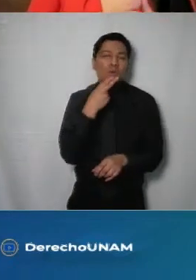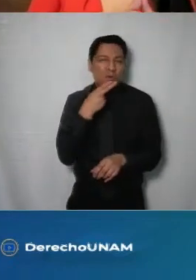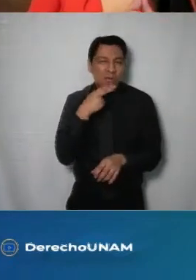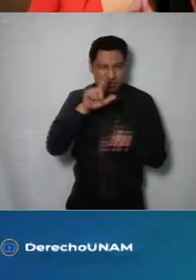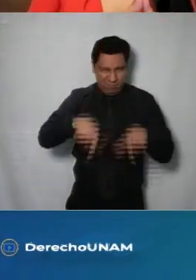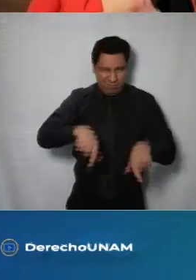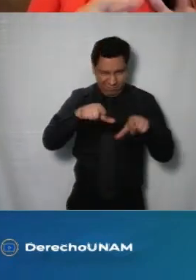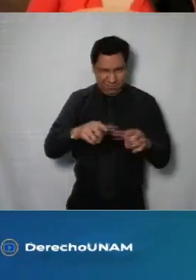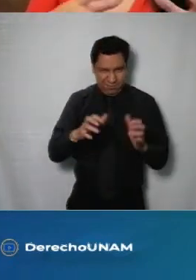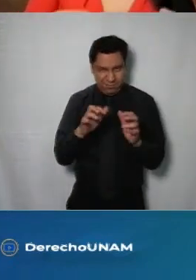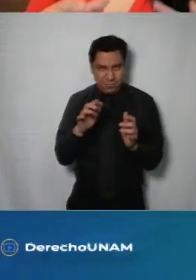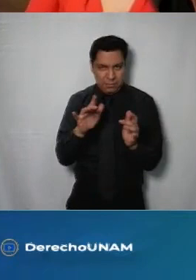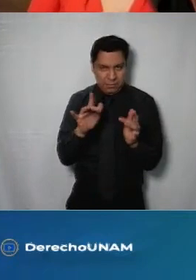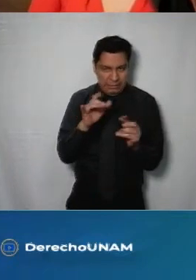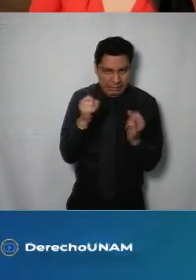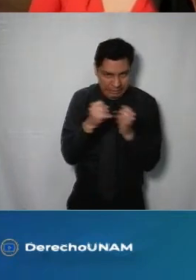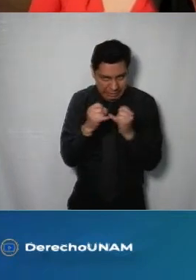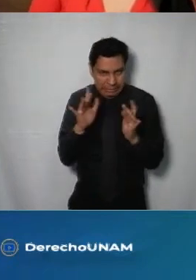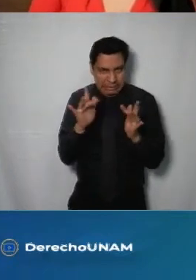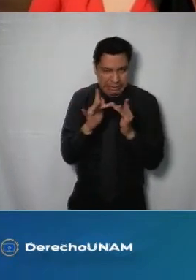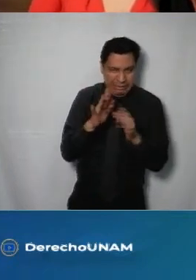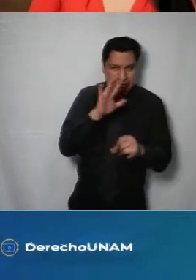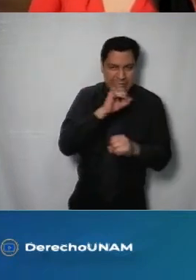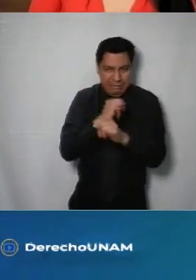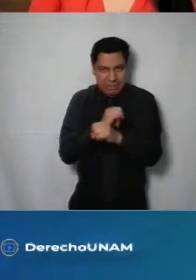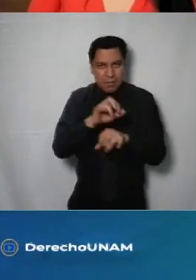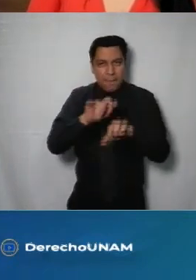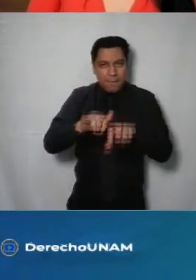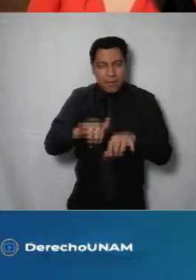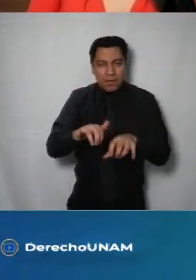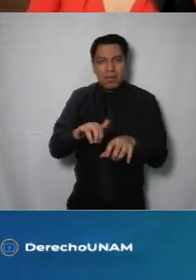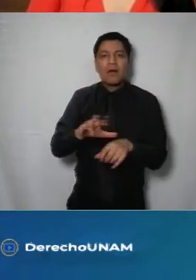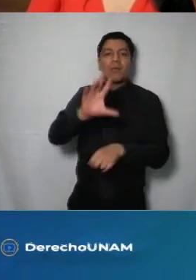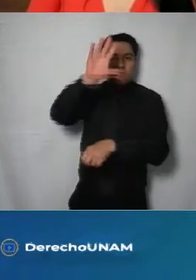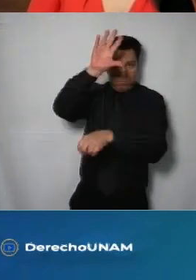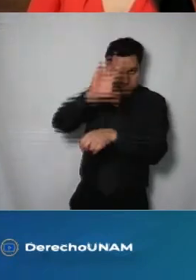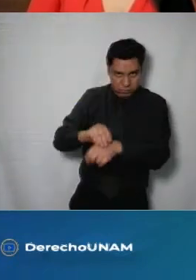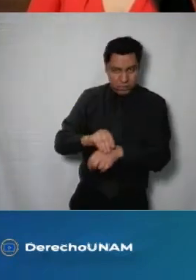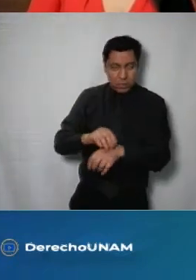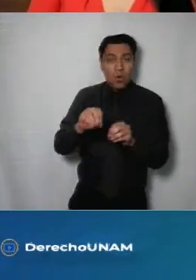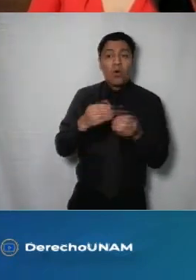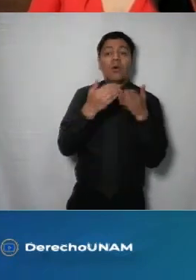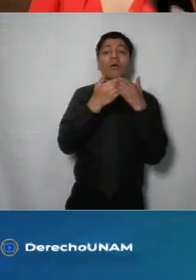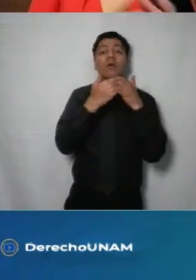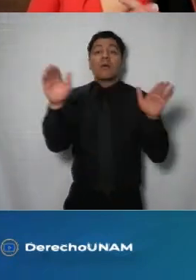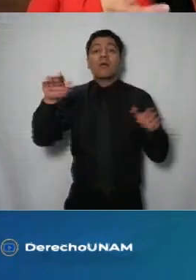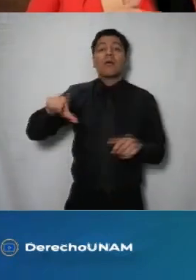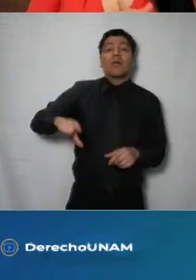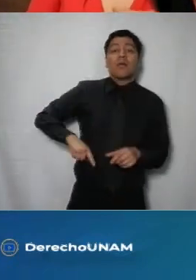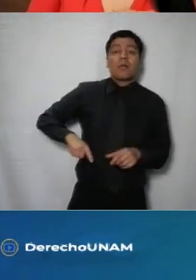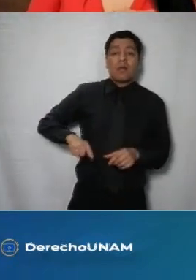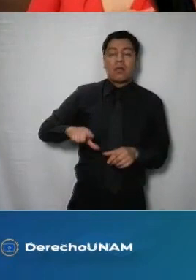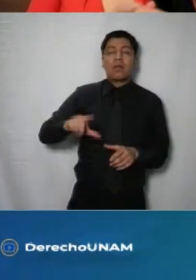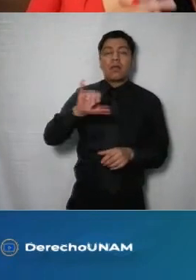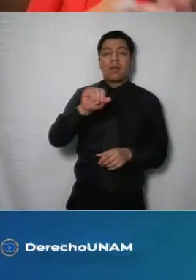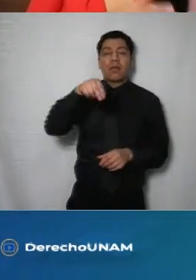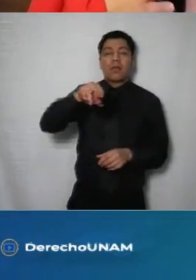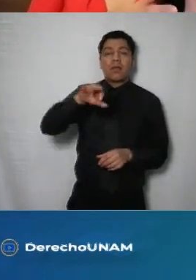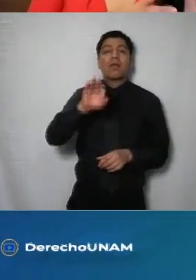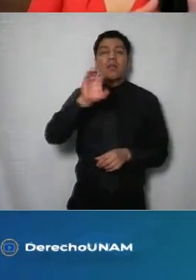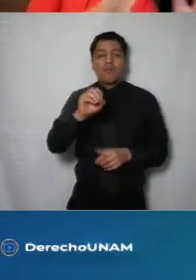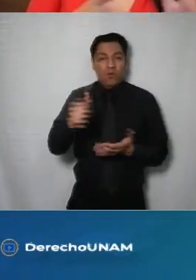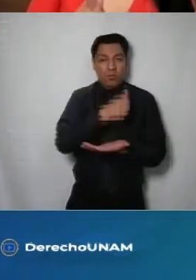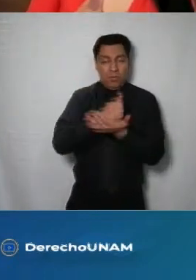naturalmente a los sujetos obligados sobre las acciones que se están haciendo en el sistema consulta pública muy importante tanto de los